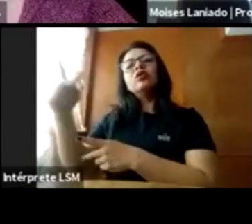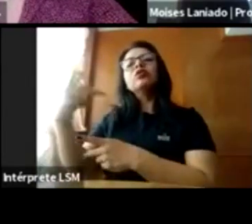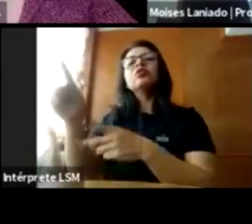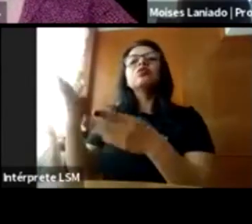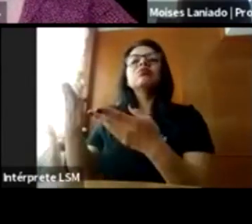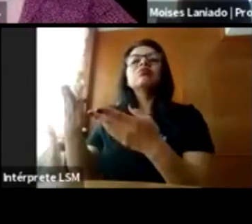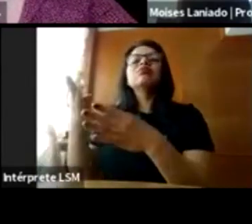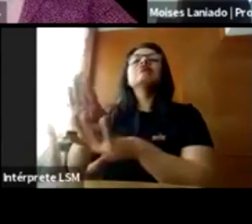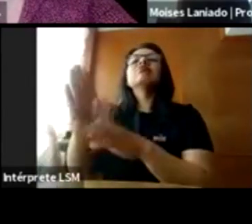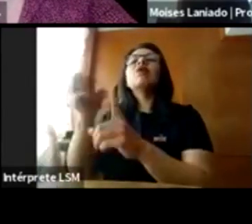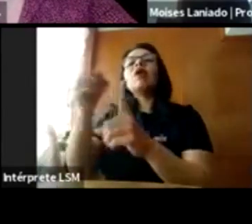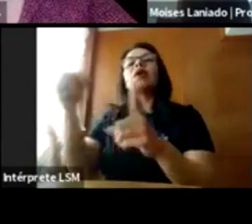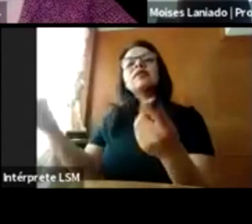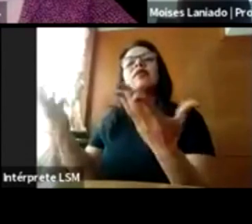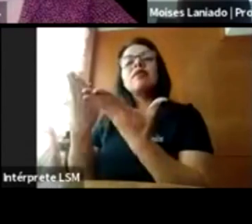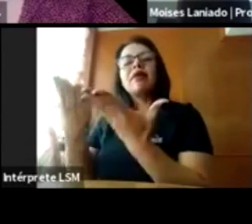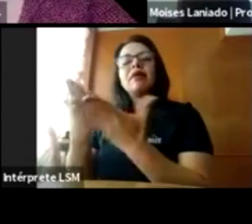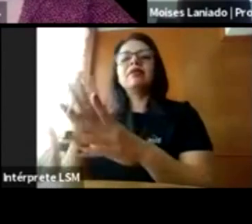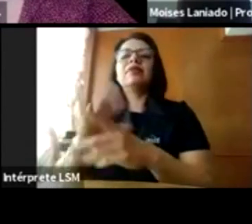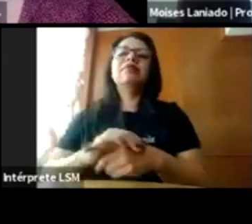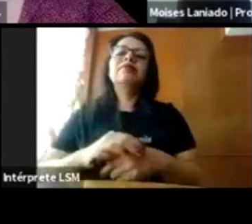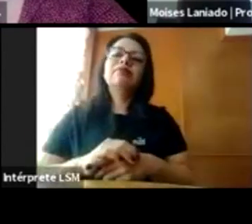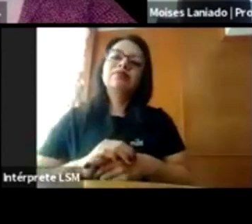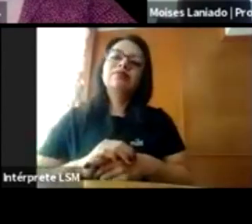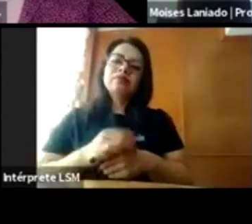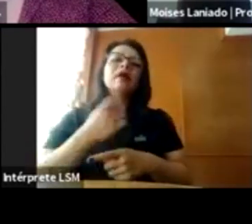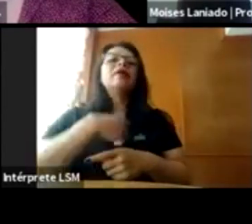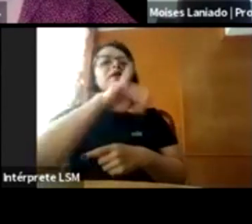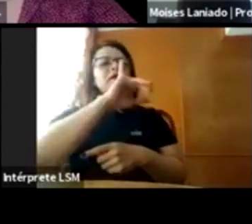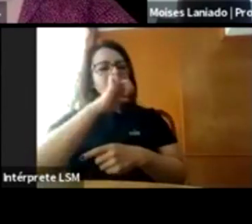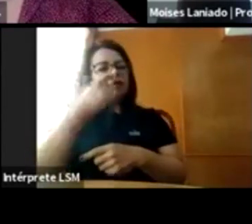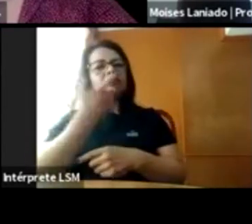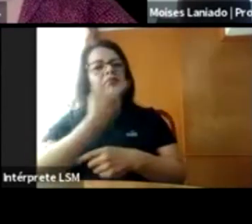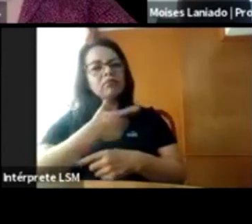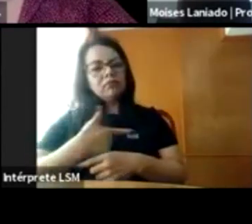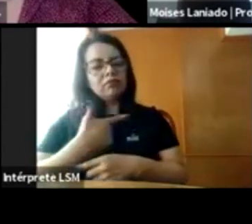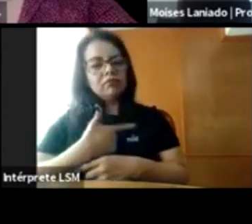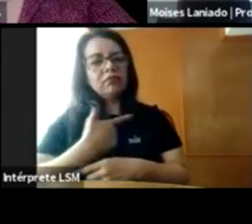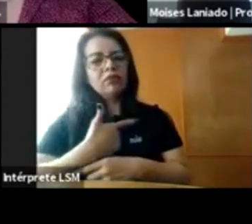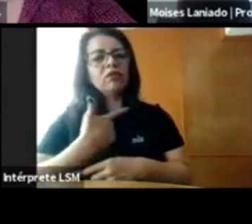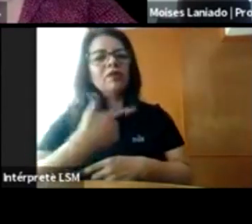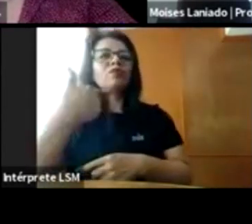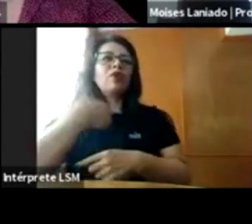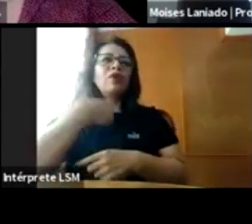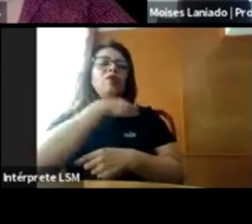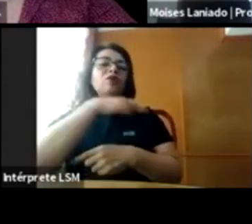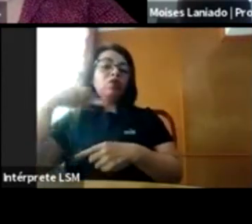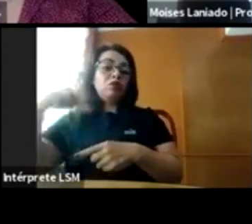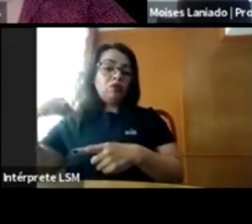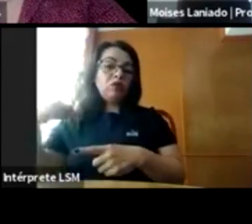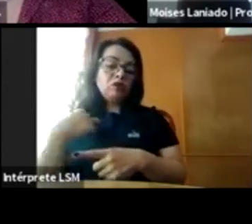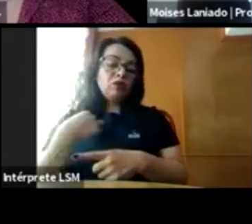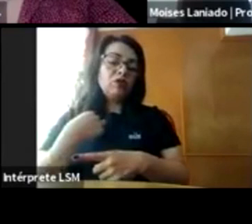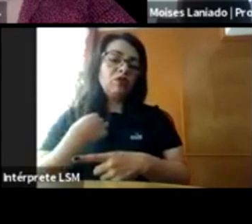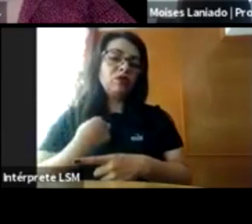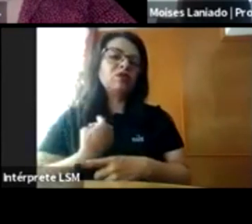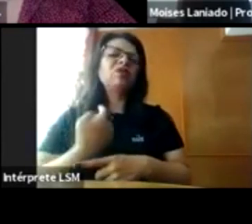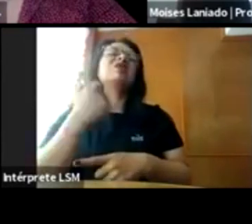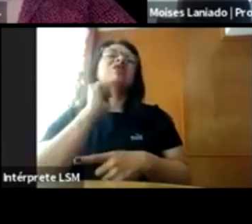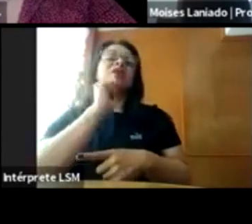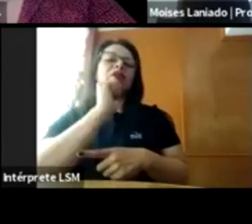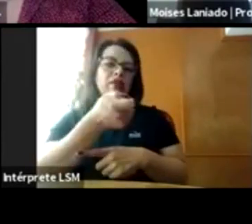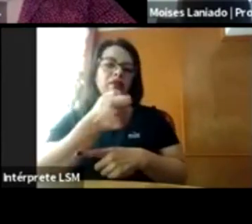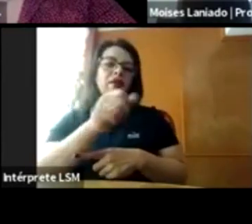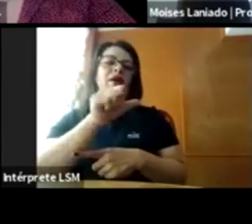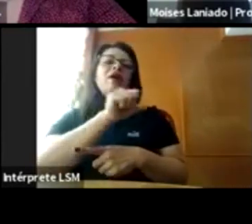organización, Together for Girls. Sí, con mucho gusto. Bueno, nosotros somos, en realidad, una alianza